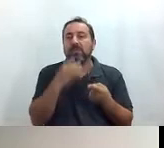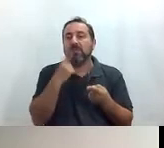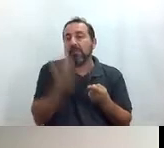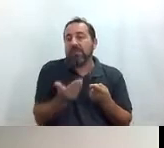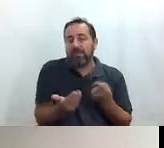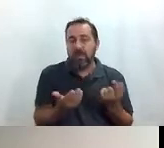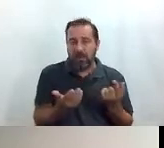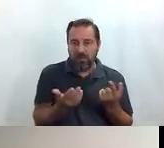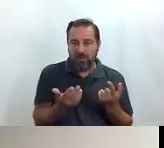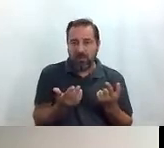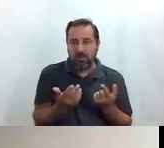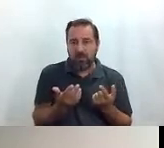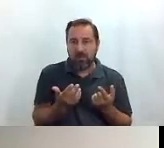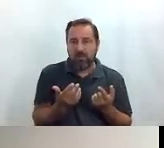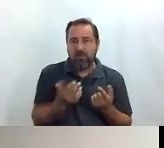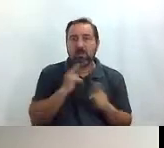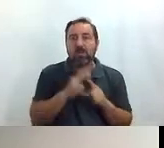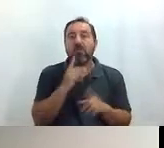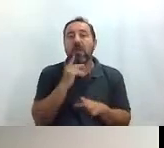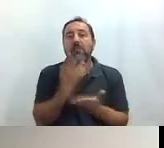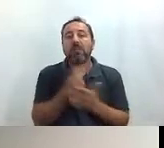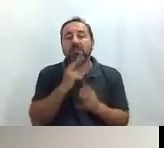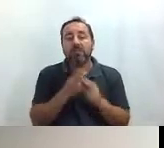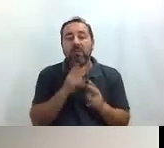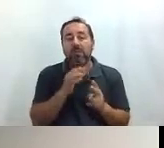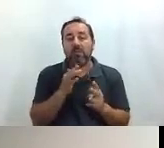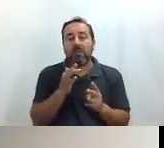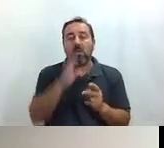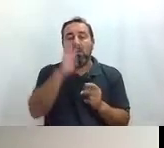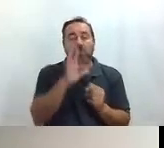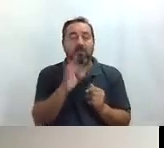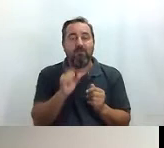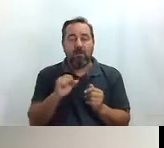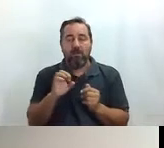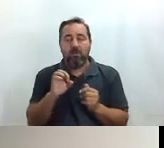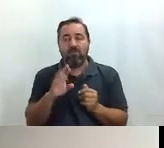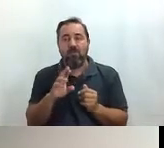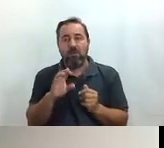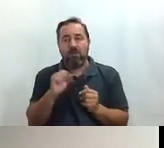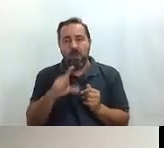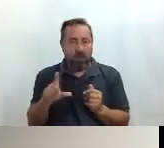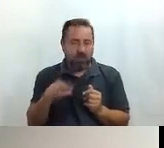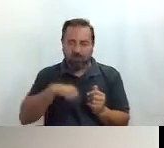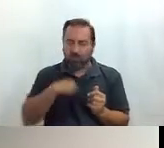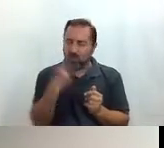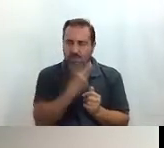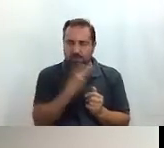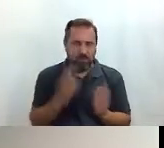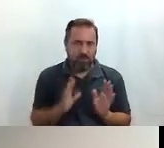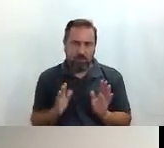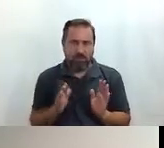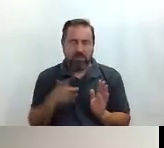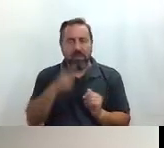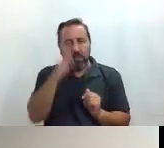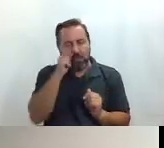es Tour for All, la aplicación de accesibilidad con la que estamos completamente comprometidos, desde Turismo del